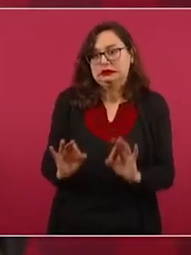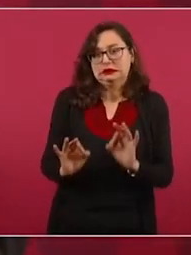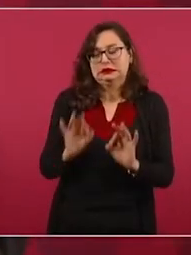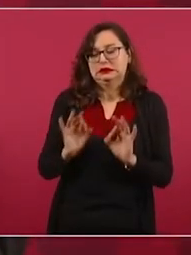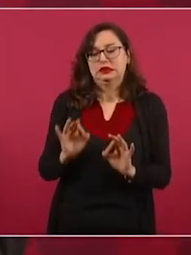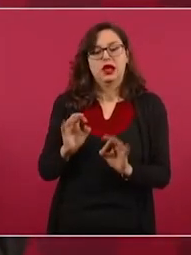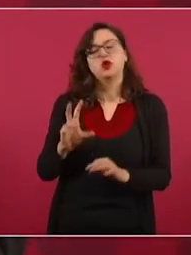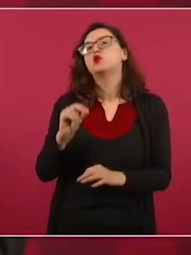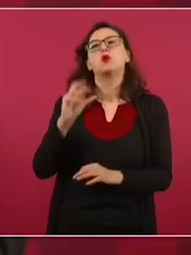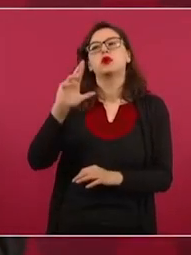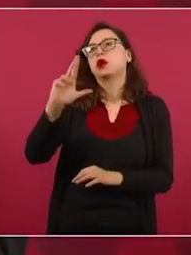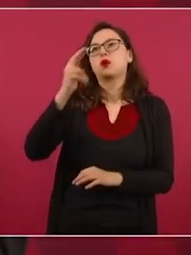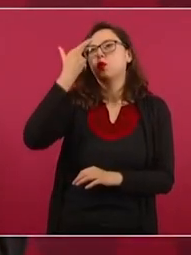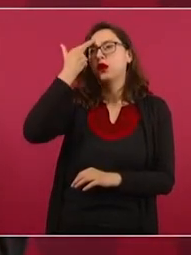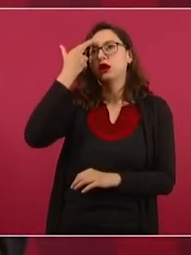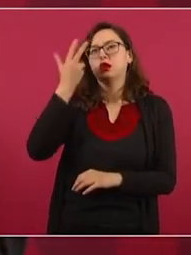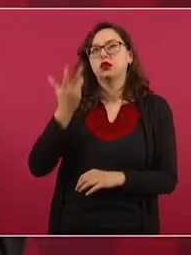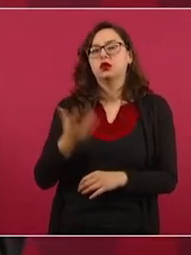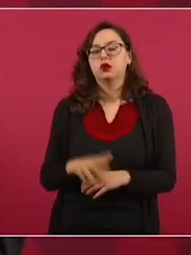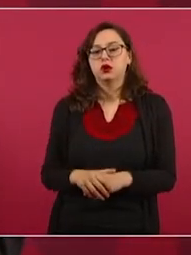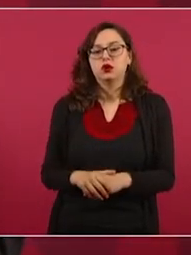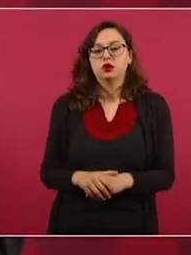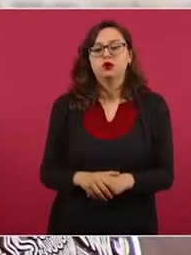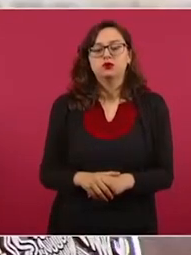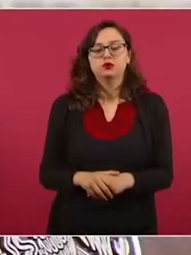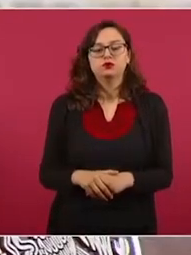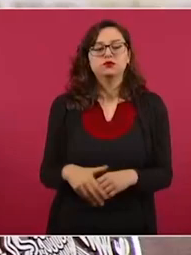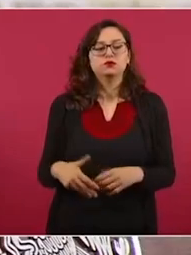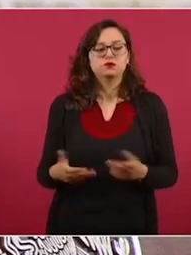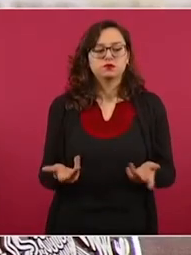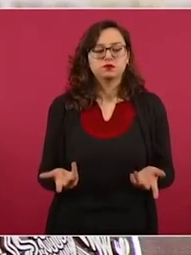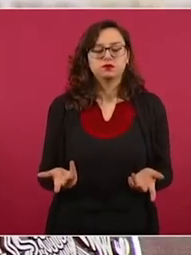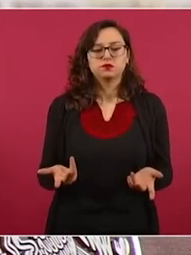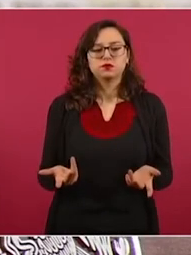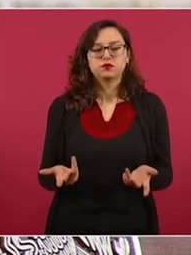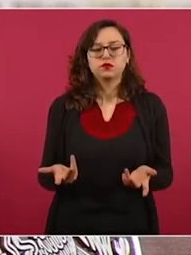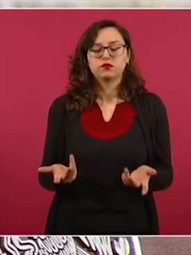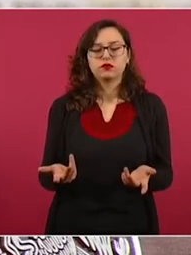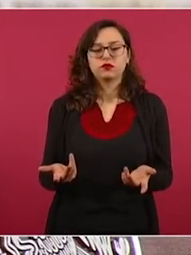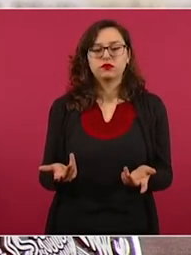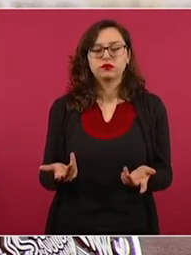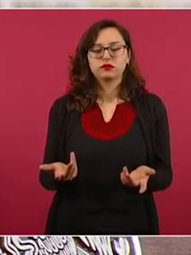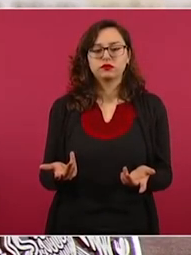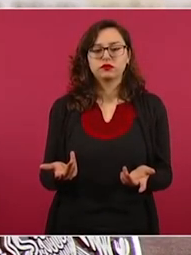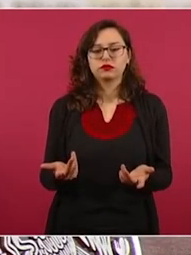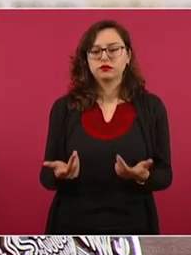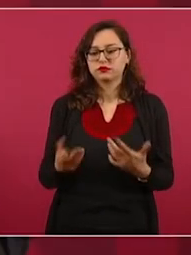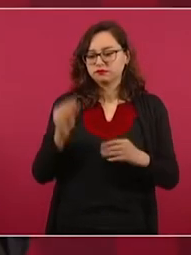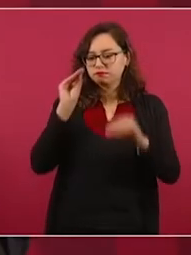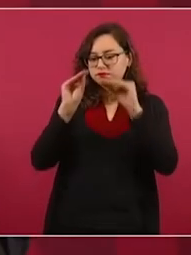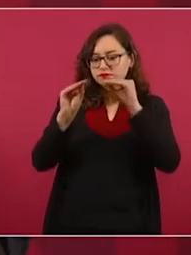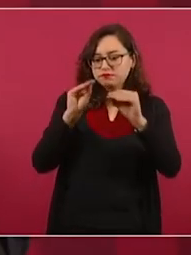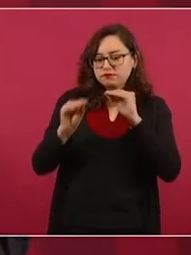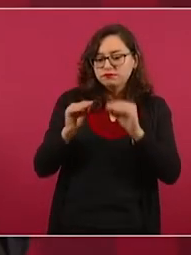había fundado adecuadamente,